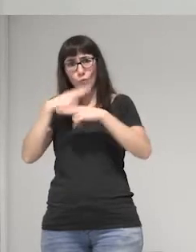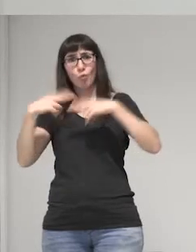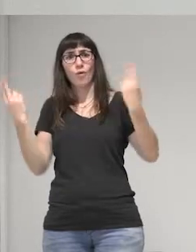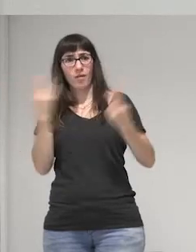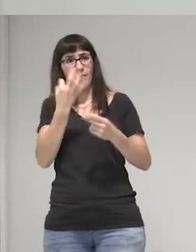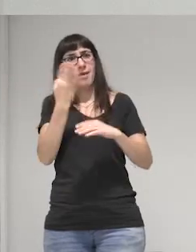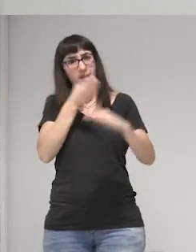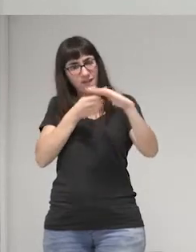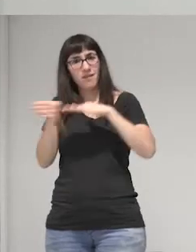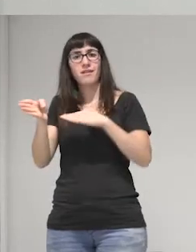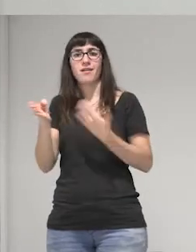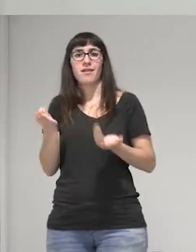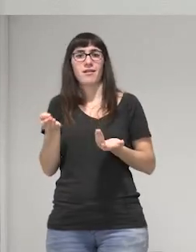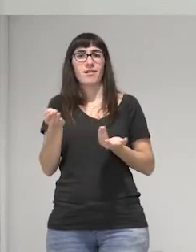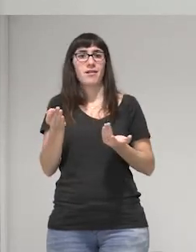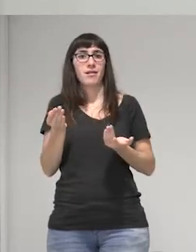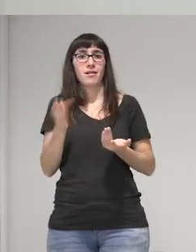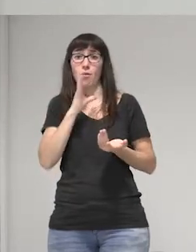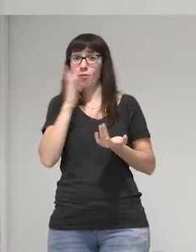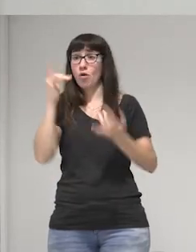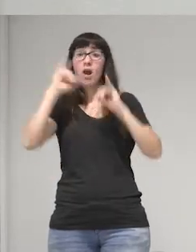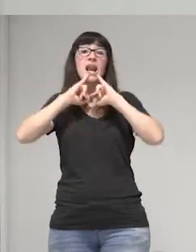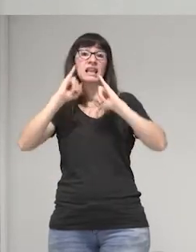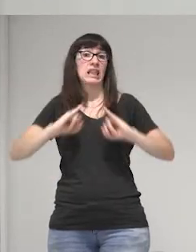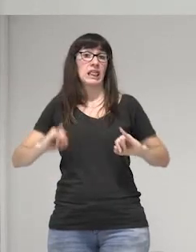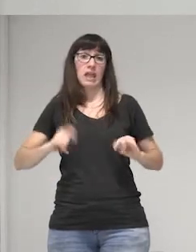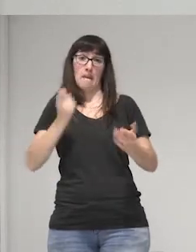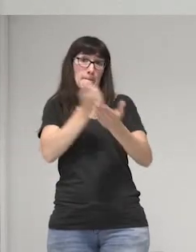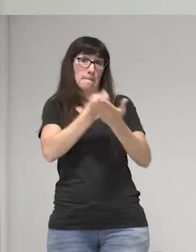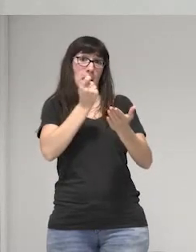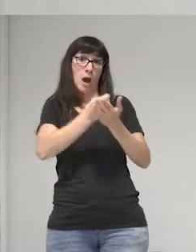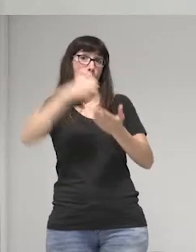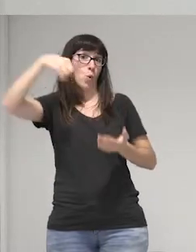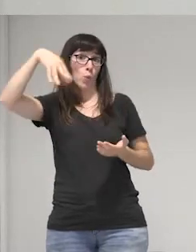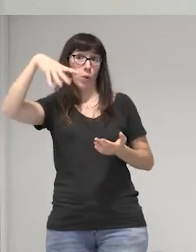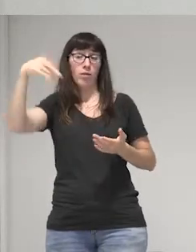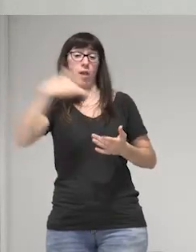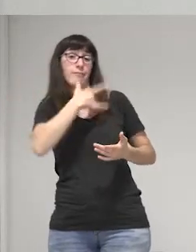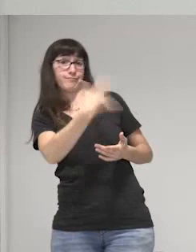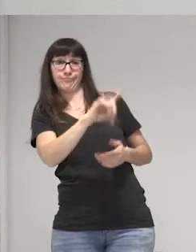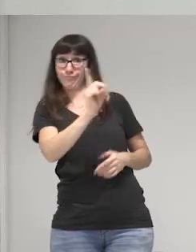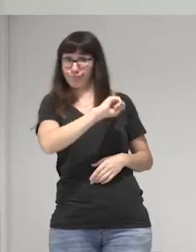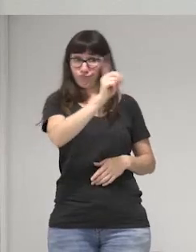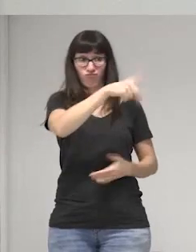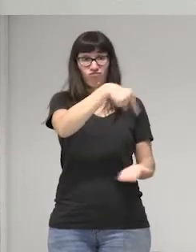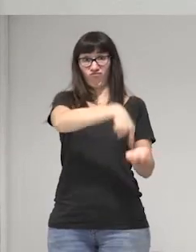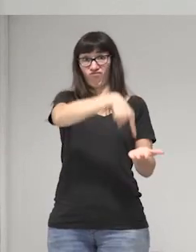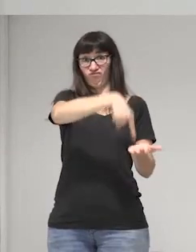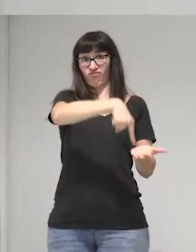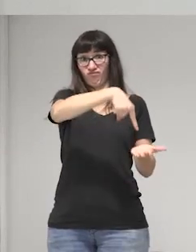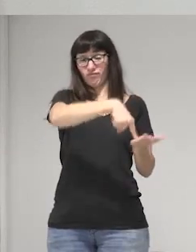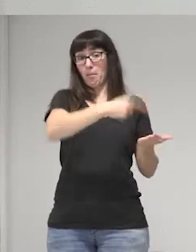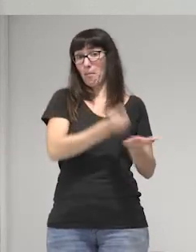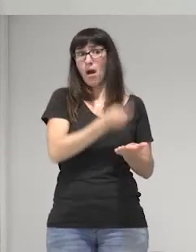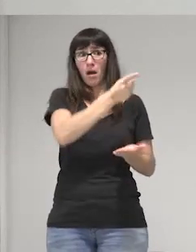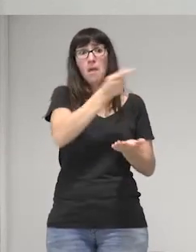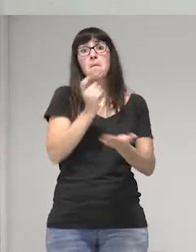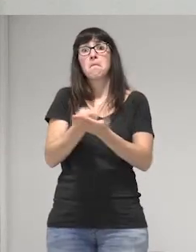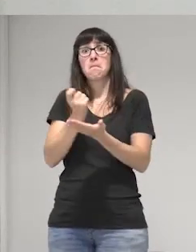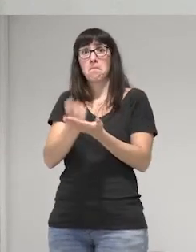porque la empresa eléctrica no les perdona el pago de la luz al mes están pagando impuestos